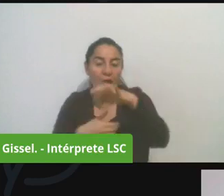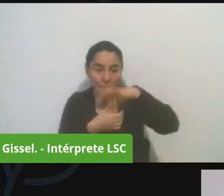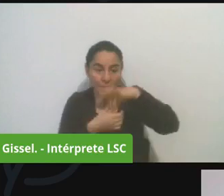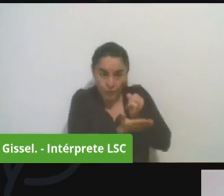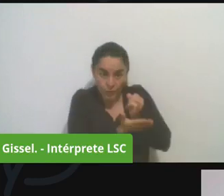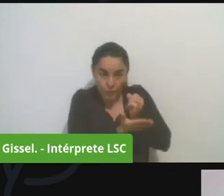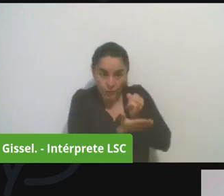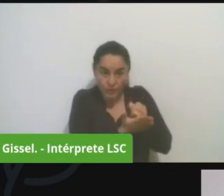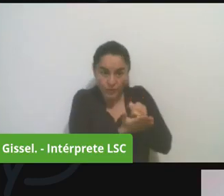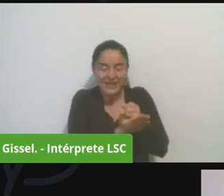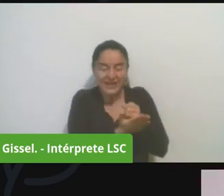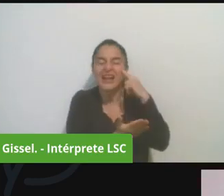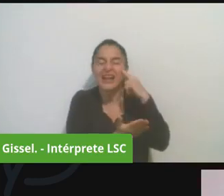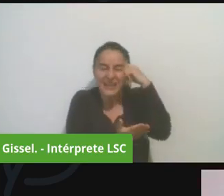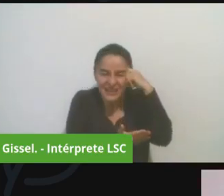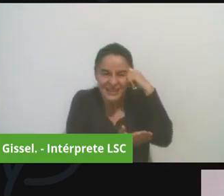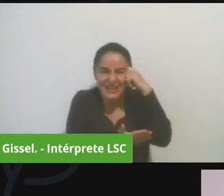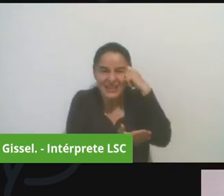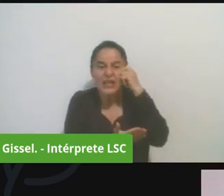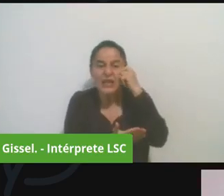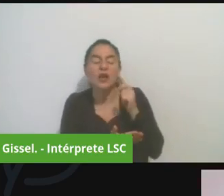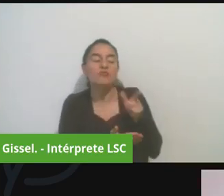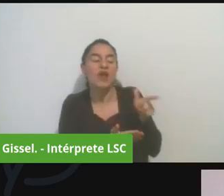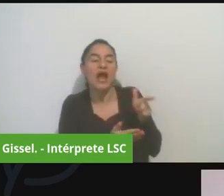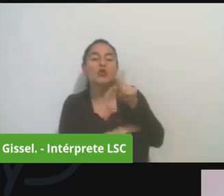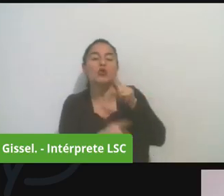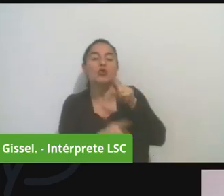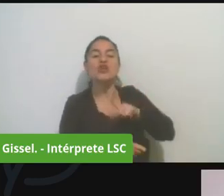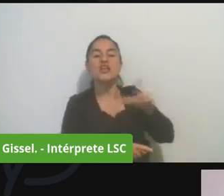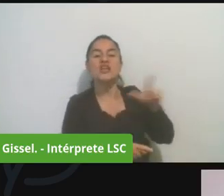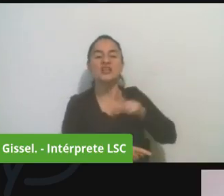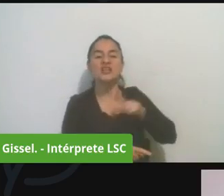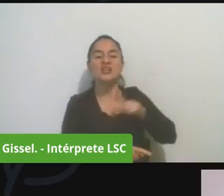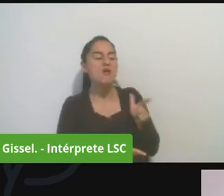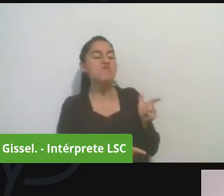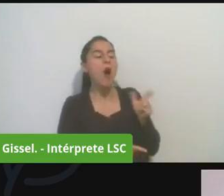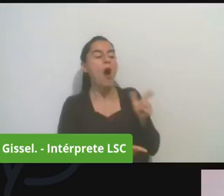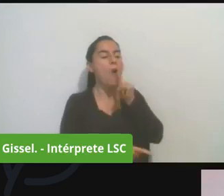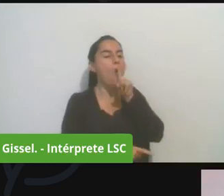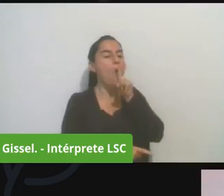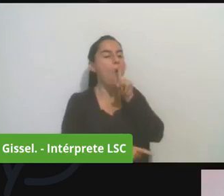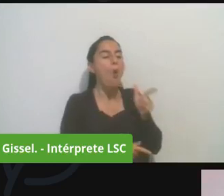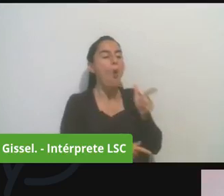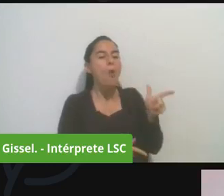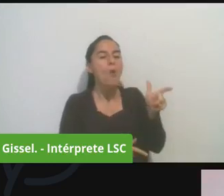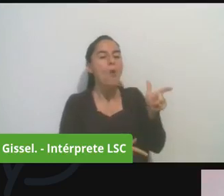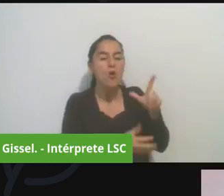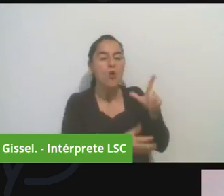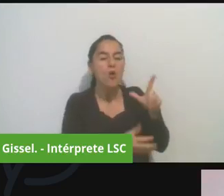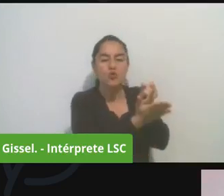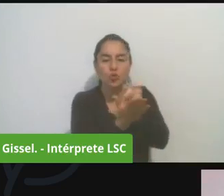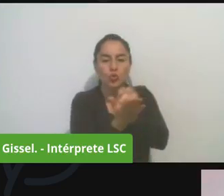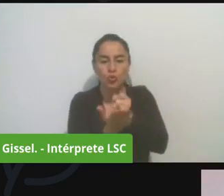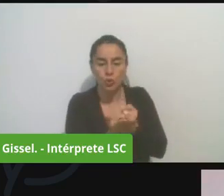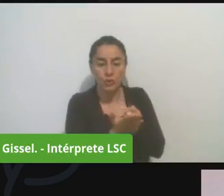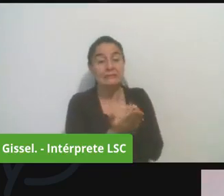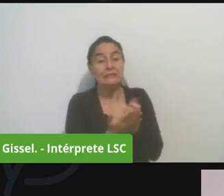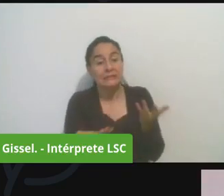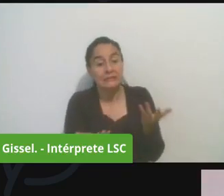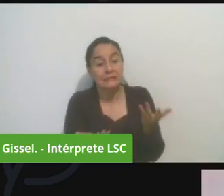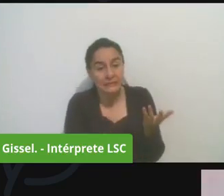amenaza de líderes locales y en los barrios en las juntas de acción comunal y me parecía bonito el término que